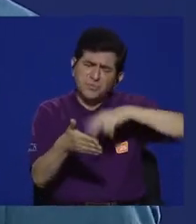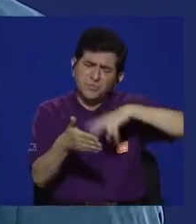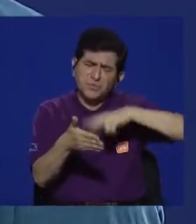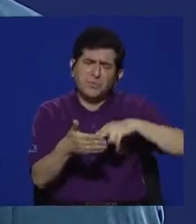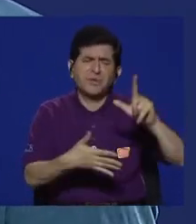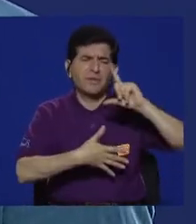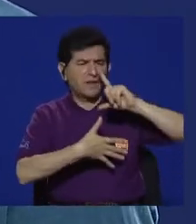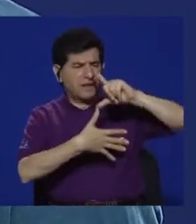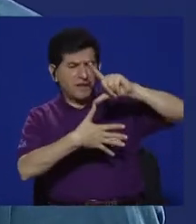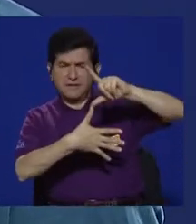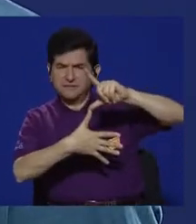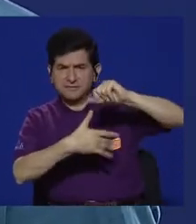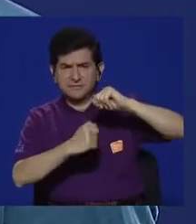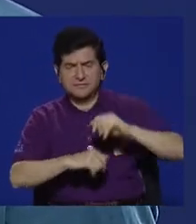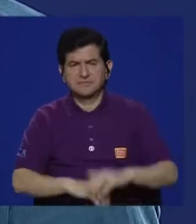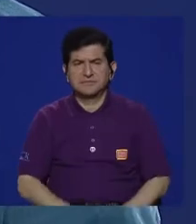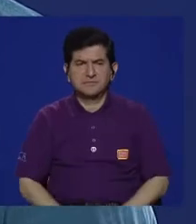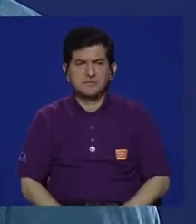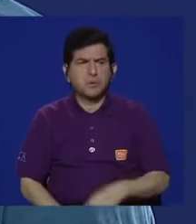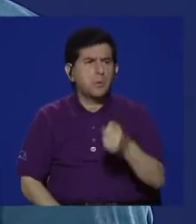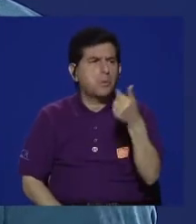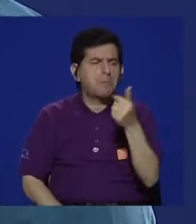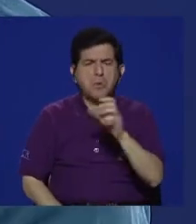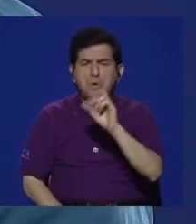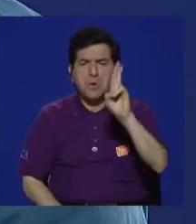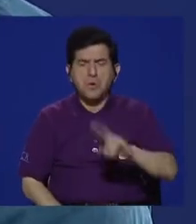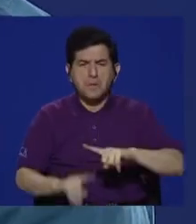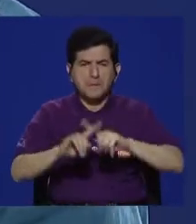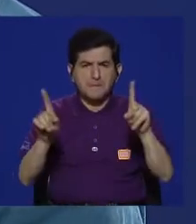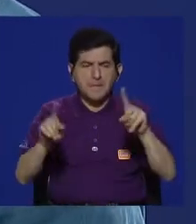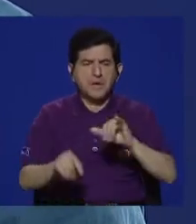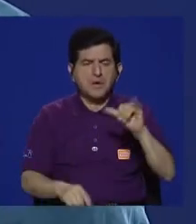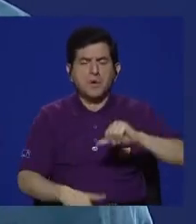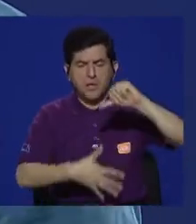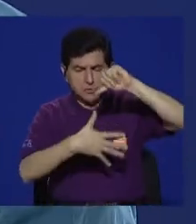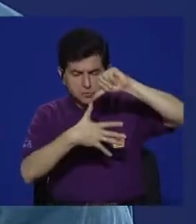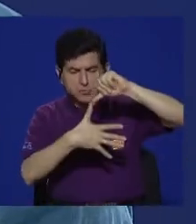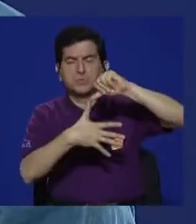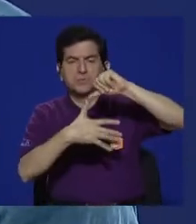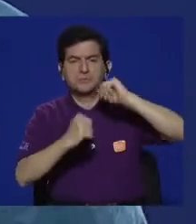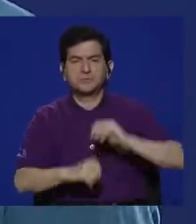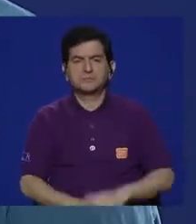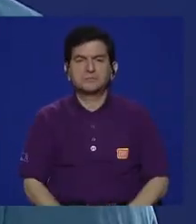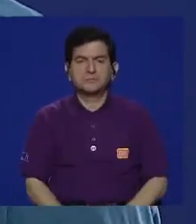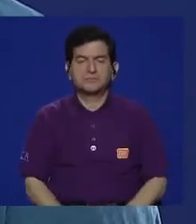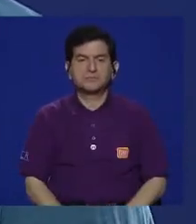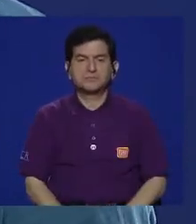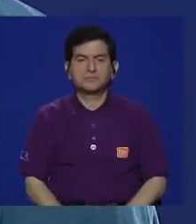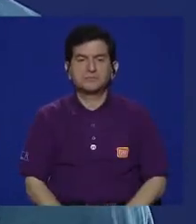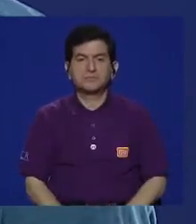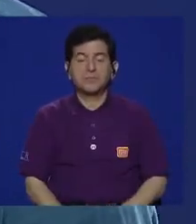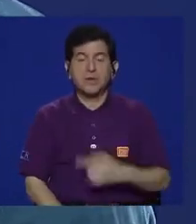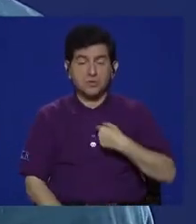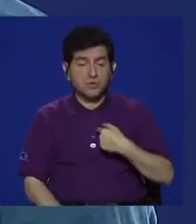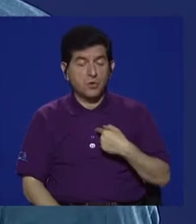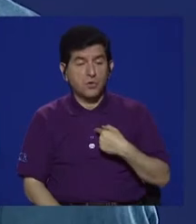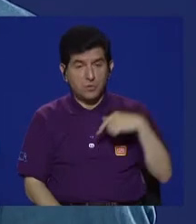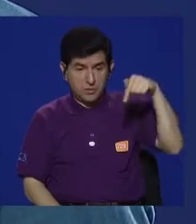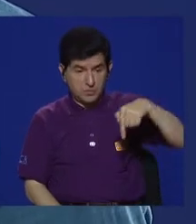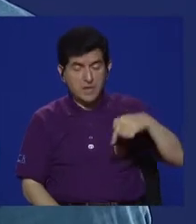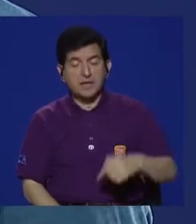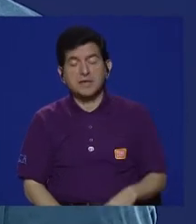sobre Latinoamérica y un poco sobre Costa Rica, pero también Sudamérica. Y cuando estuve aquí,